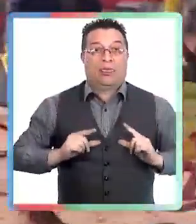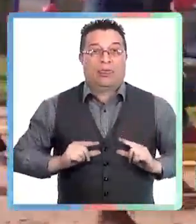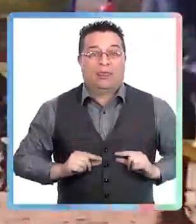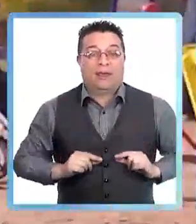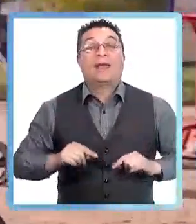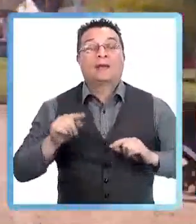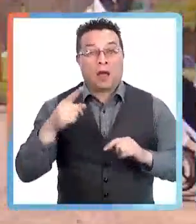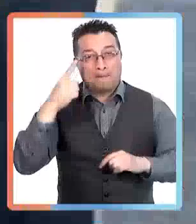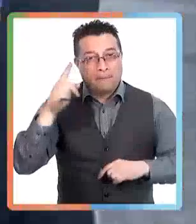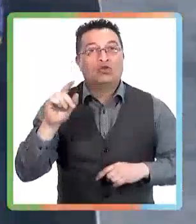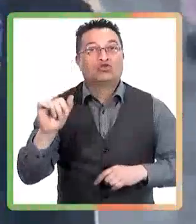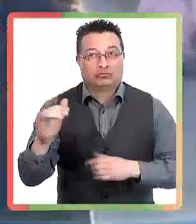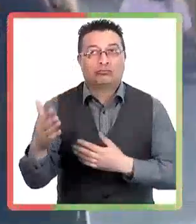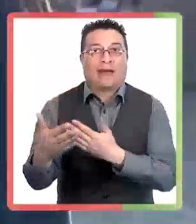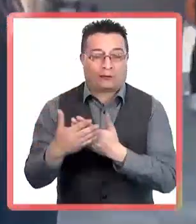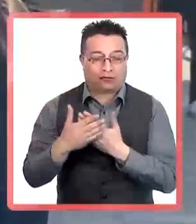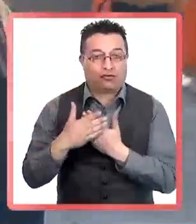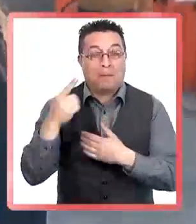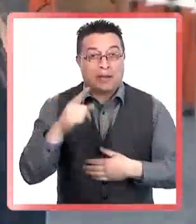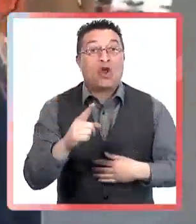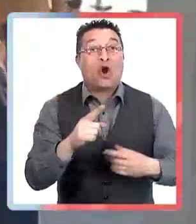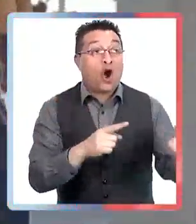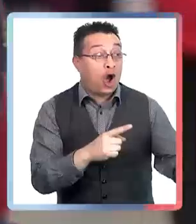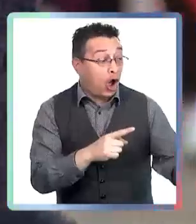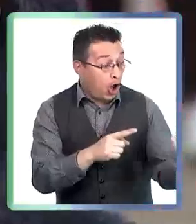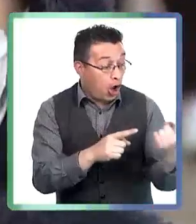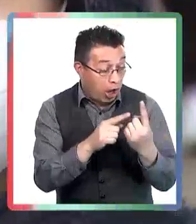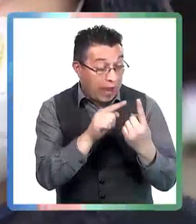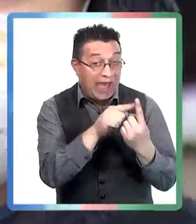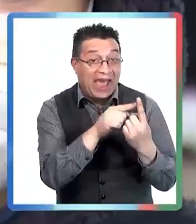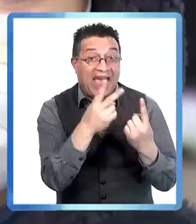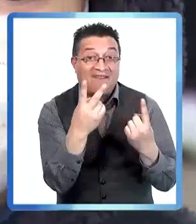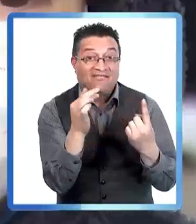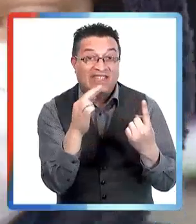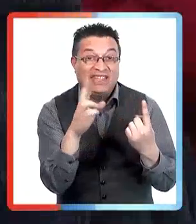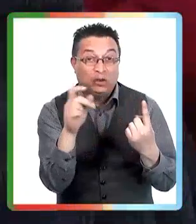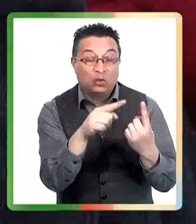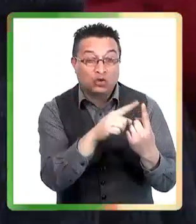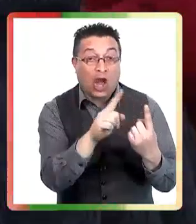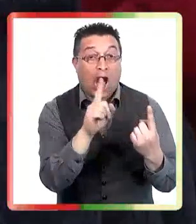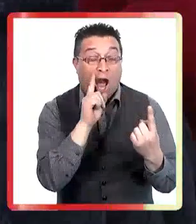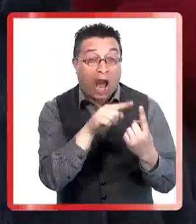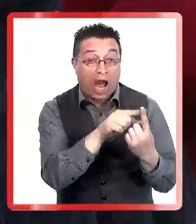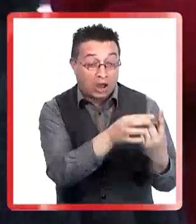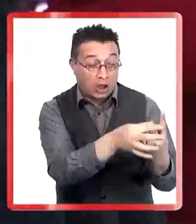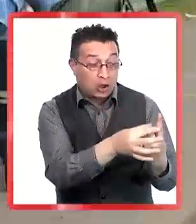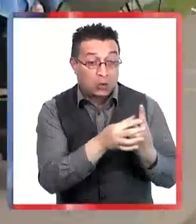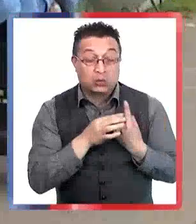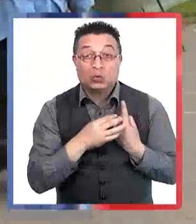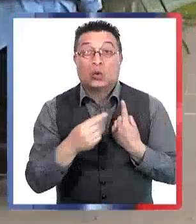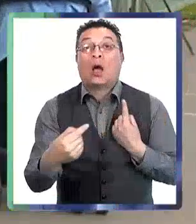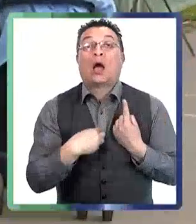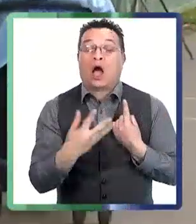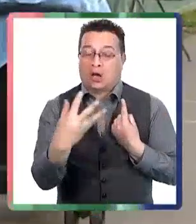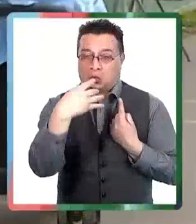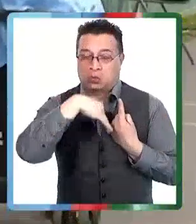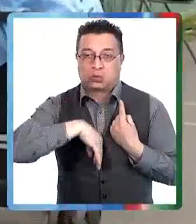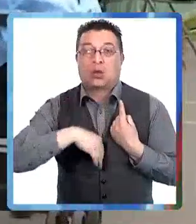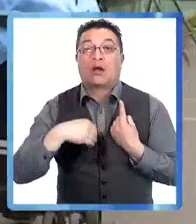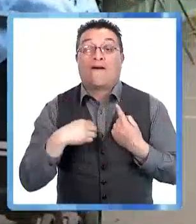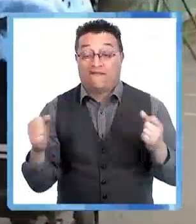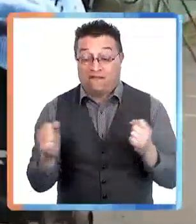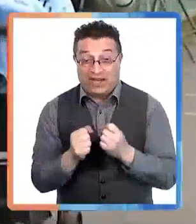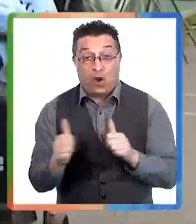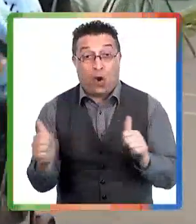podría ayudar. Pero siempre hay un virus de por medio. El virus quizás puede acelerar la entrada, pero el